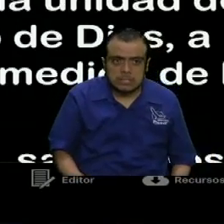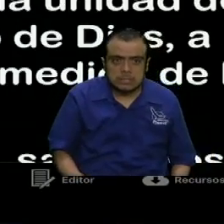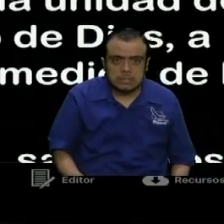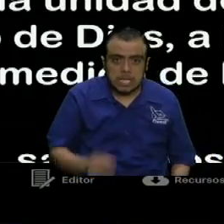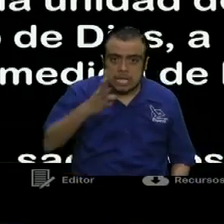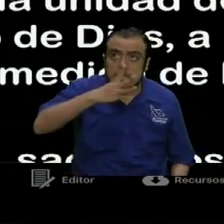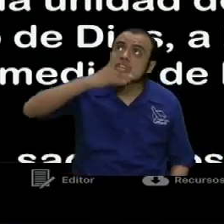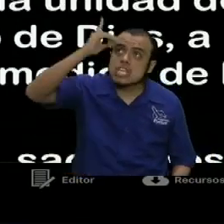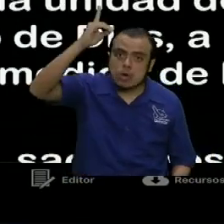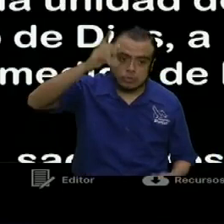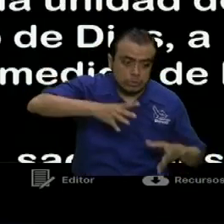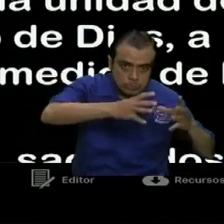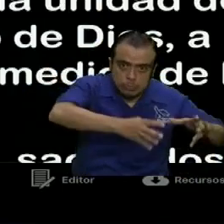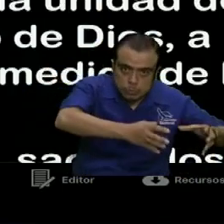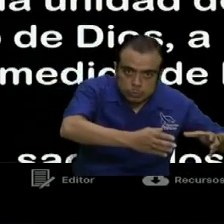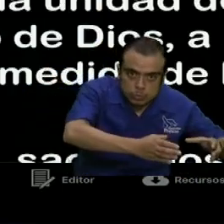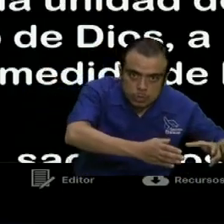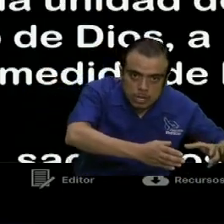gusta más, constituyó.